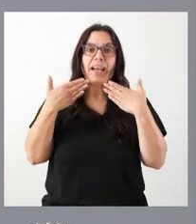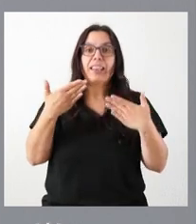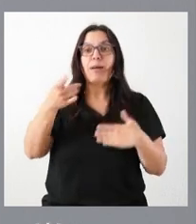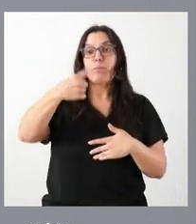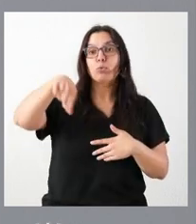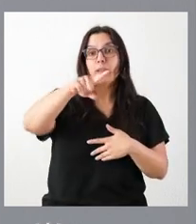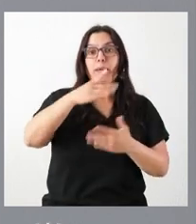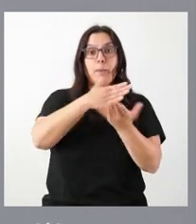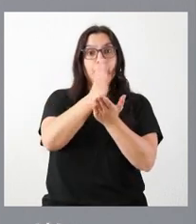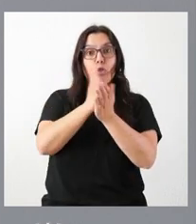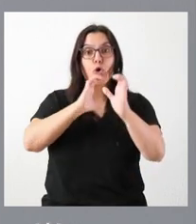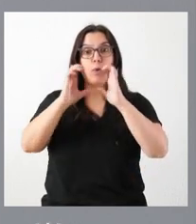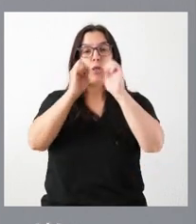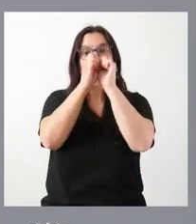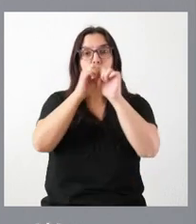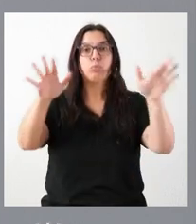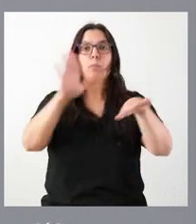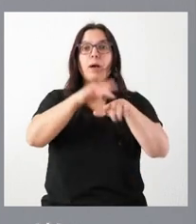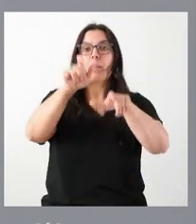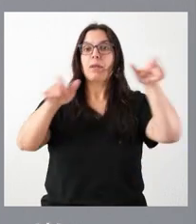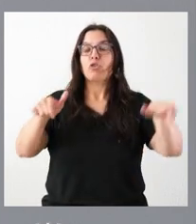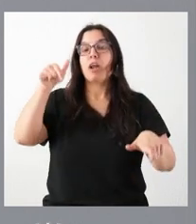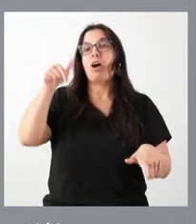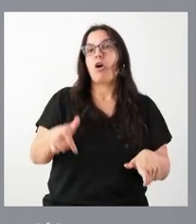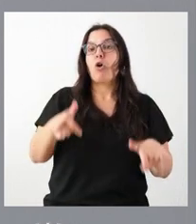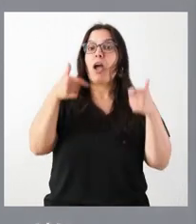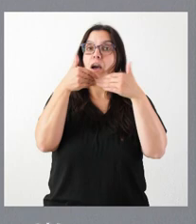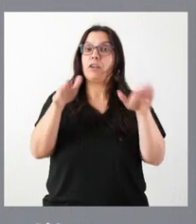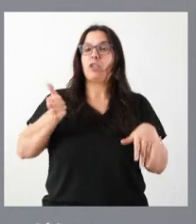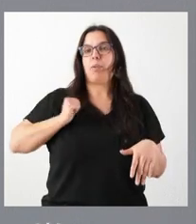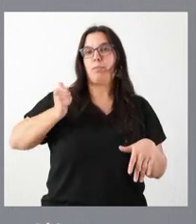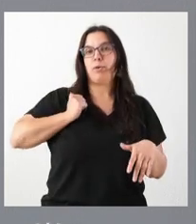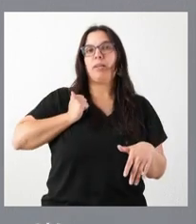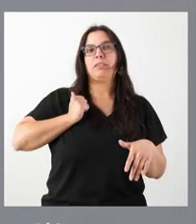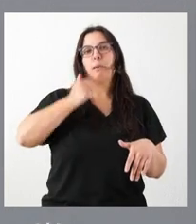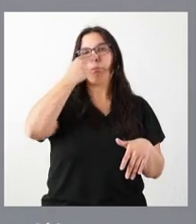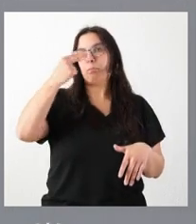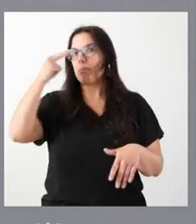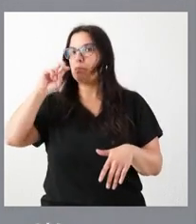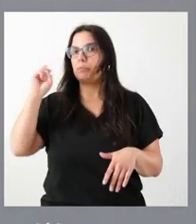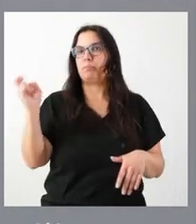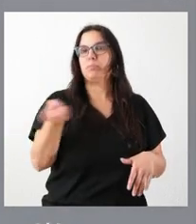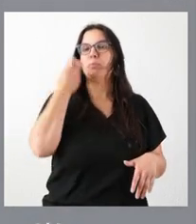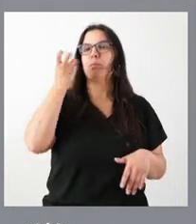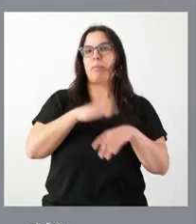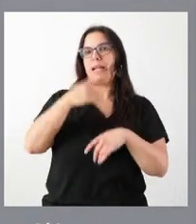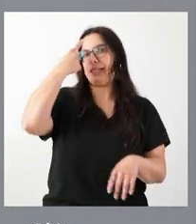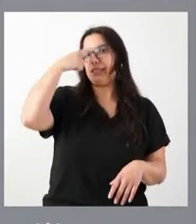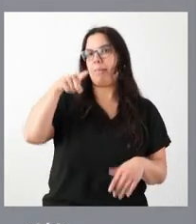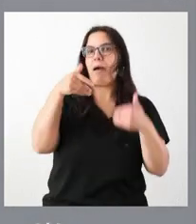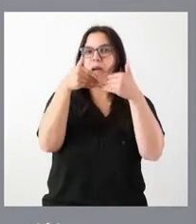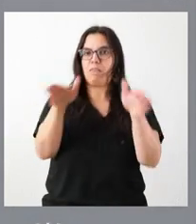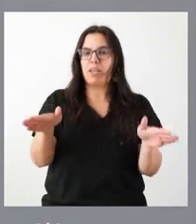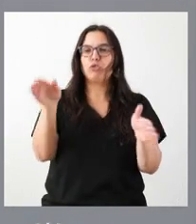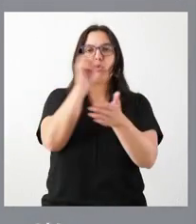se pueda comunicar para aquellas personas que durante el periodo de apertura deseen acceder a las mismas, pues que sepan que están abiertos, que